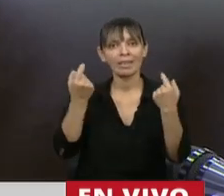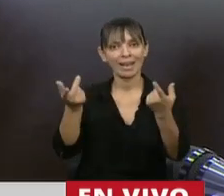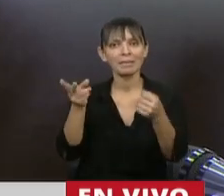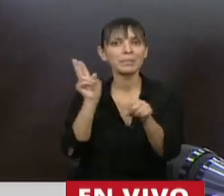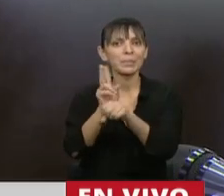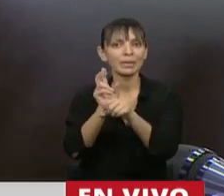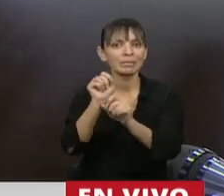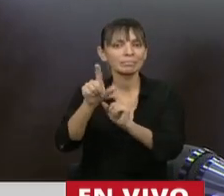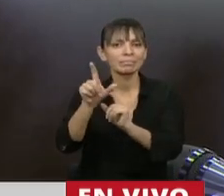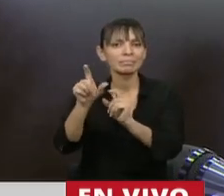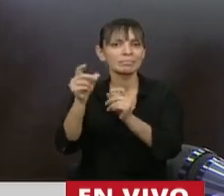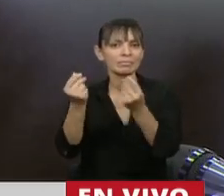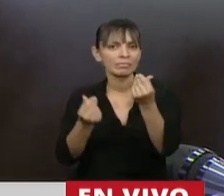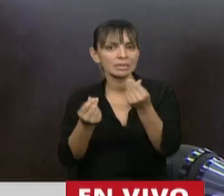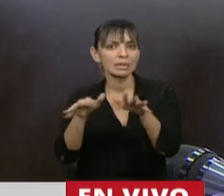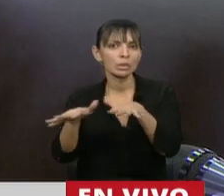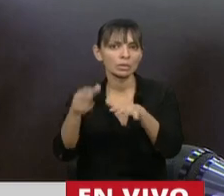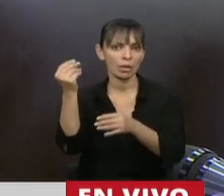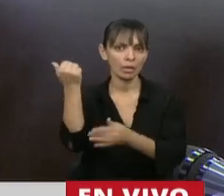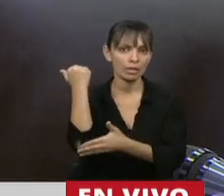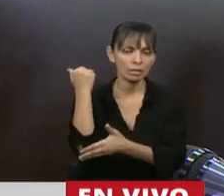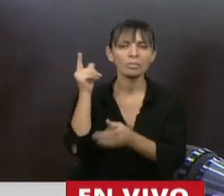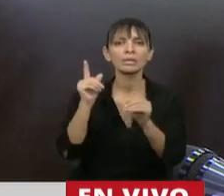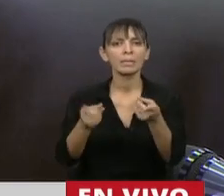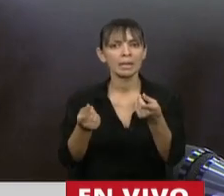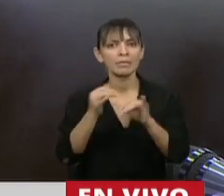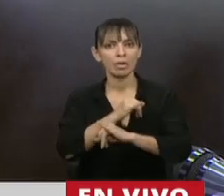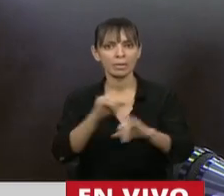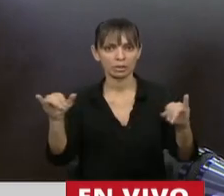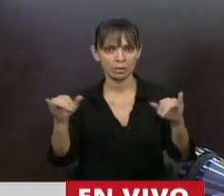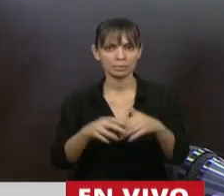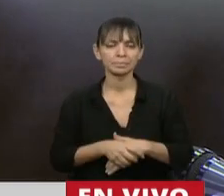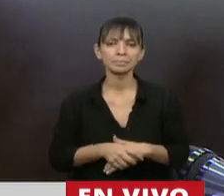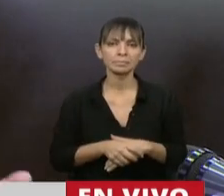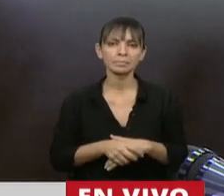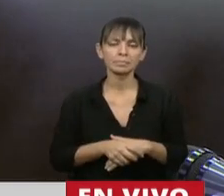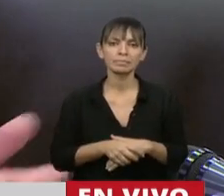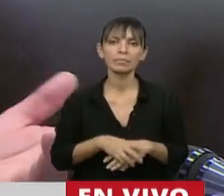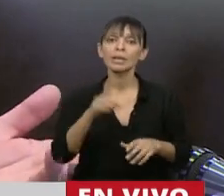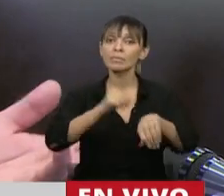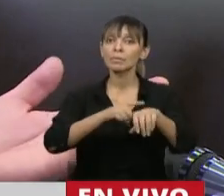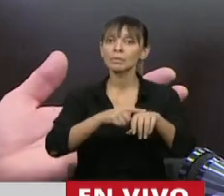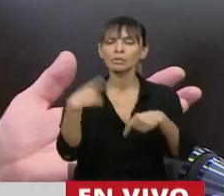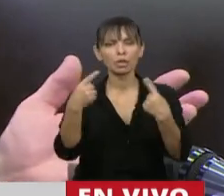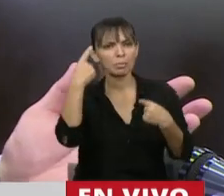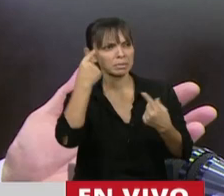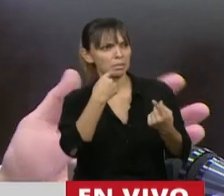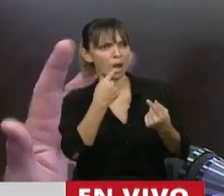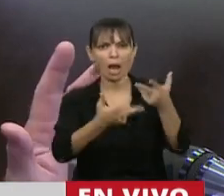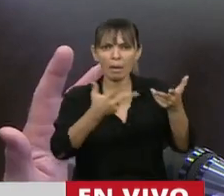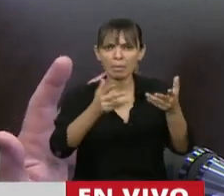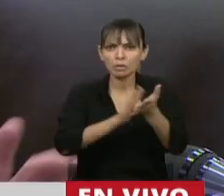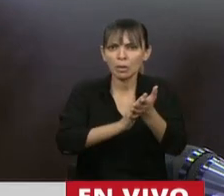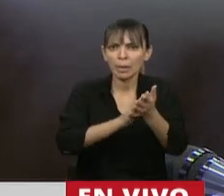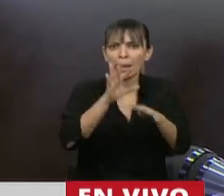interés económico también y el derecho de la información. Y fíjense que cuando hablamos... Bueno, dice, pero si estamos hablando de medicina.